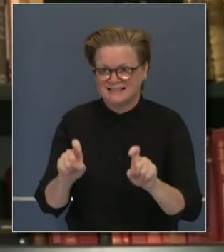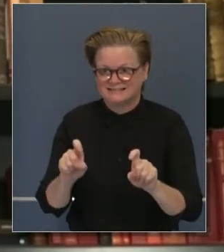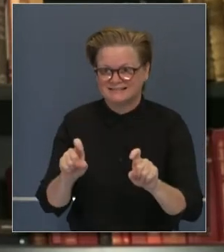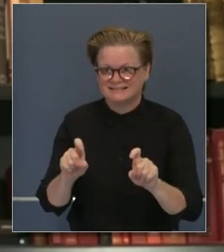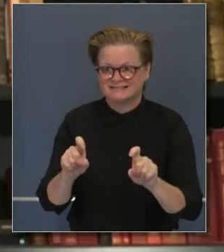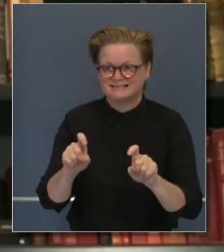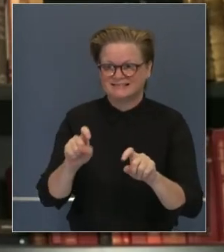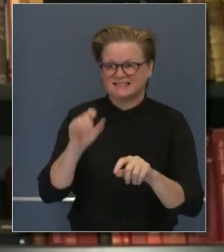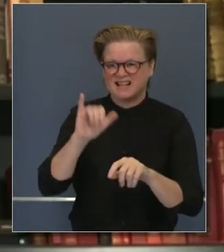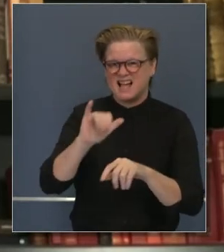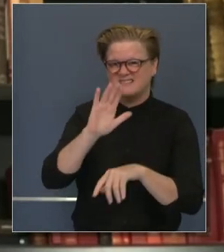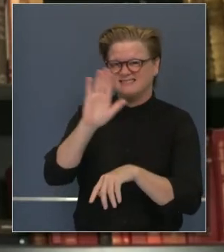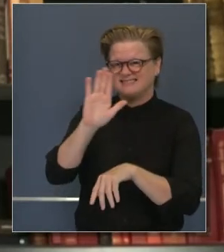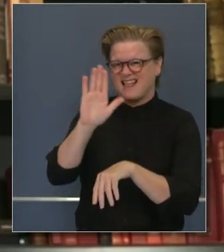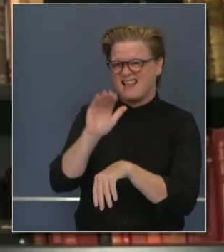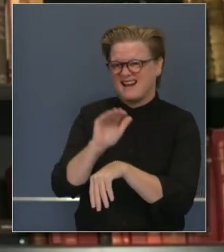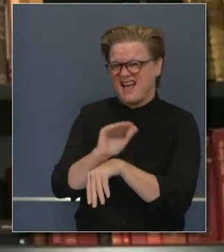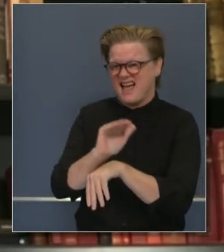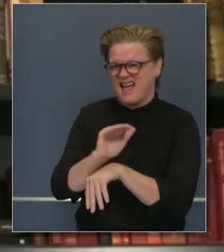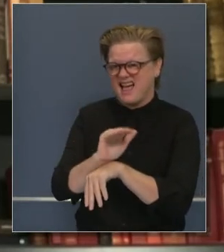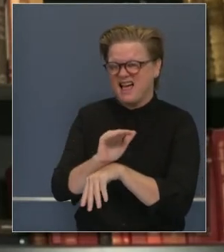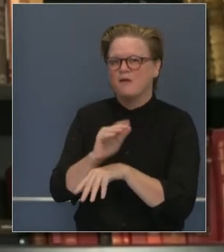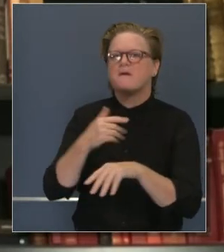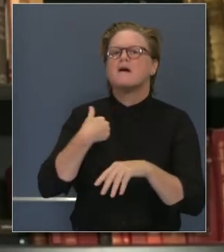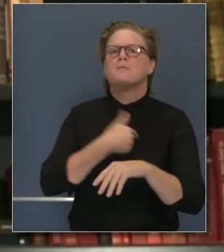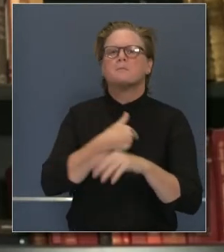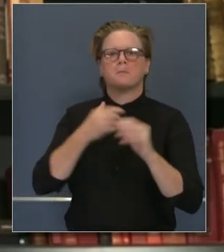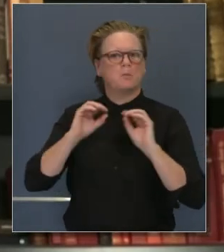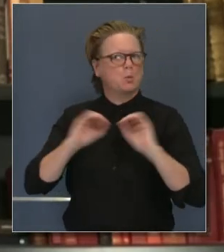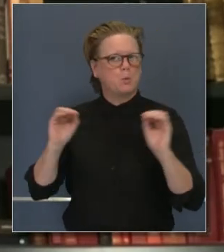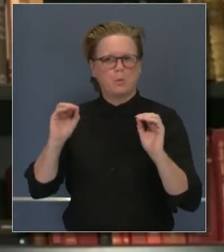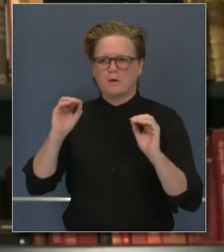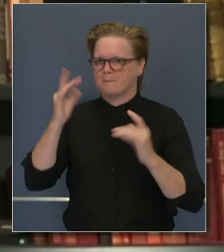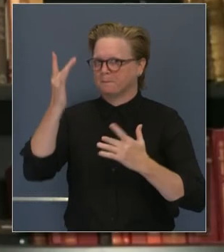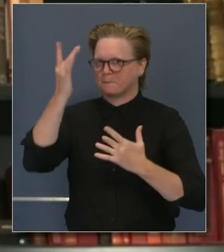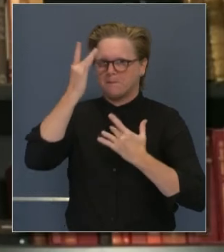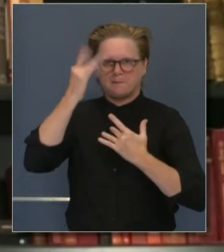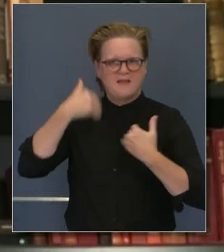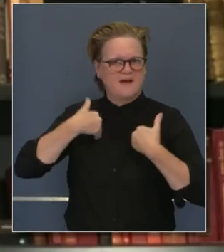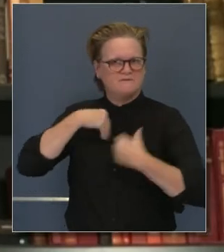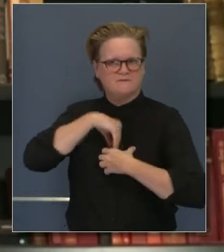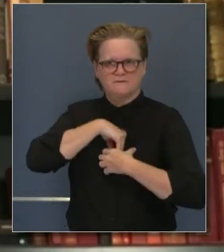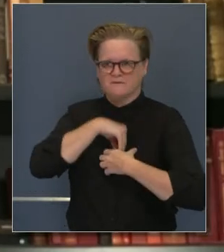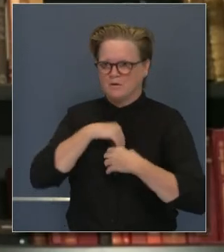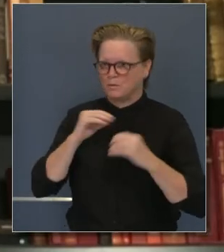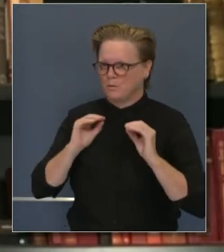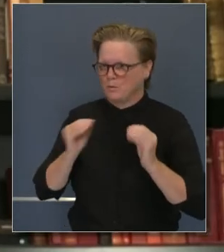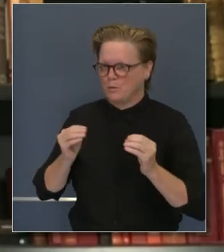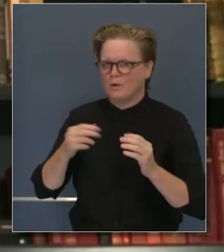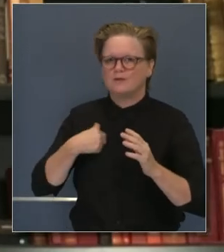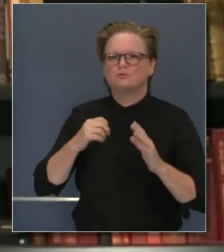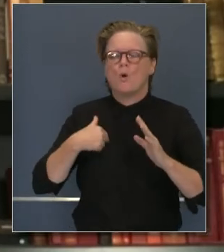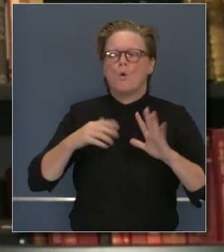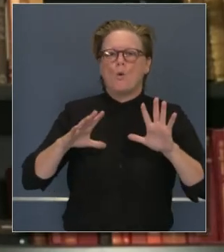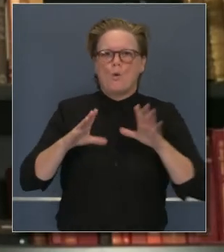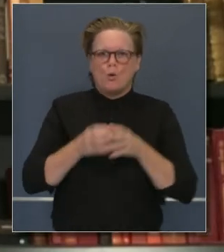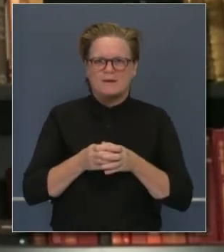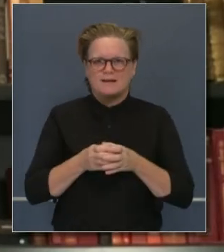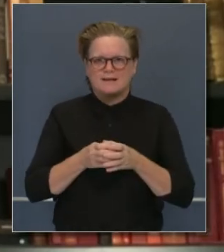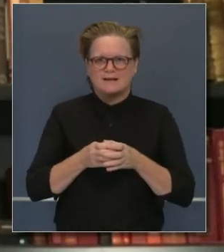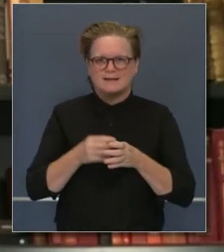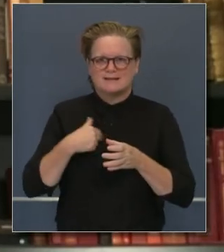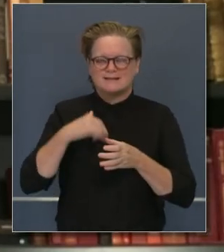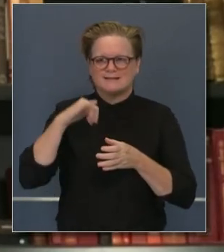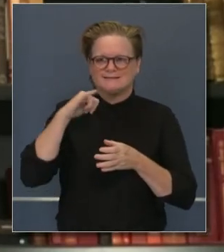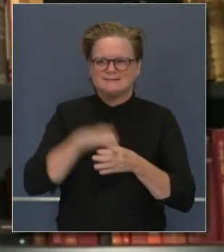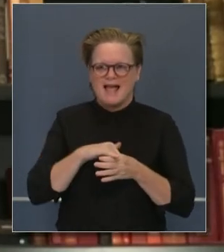por la noche, regresó negativo. Y oficialmente comenzamos el reloj de cuarentena el domingo, pero fue informal durante el